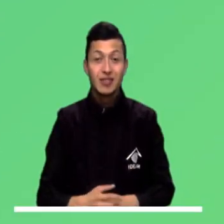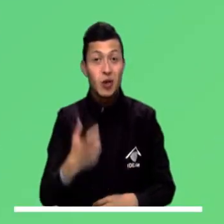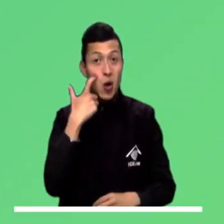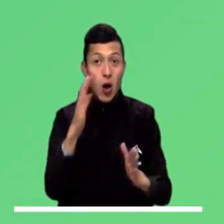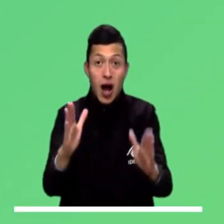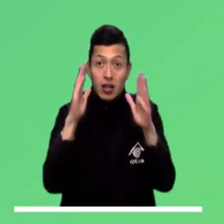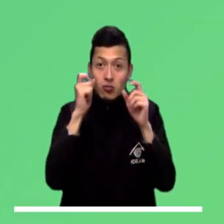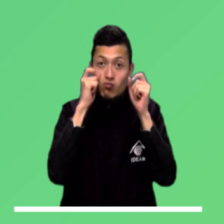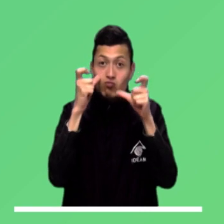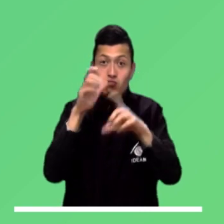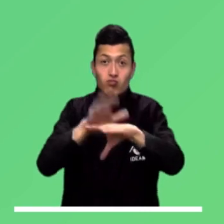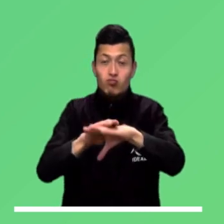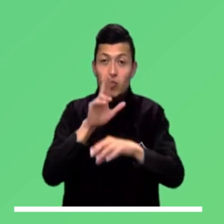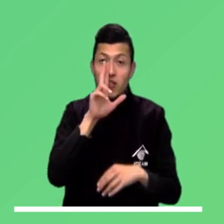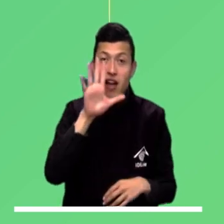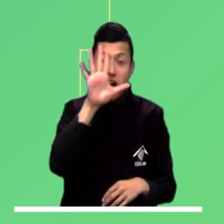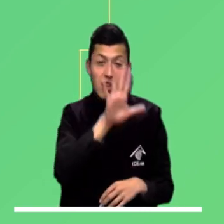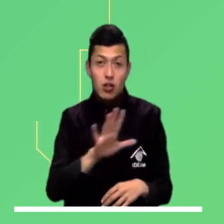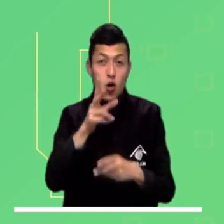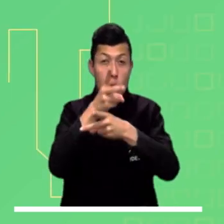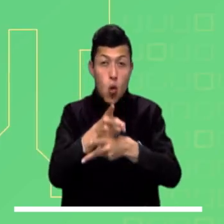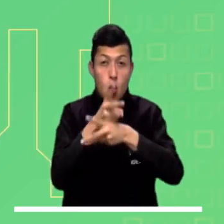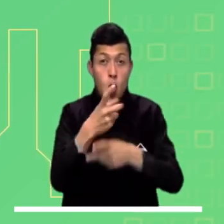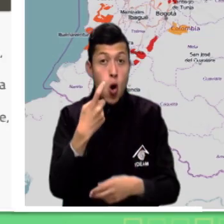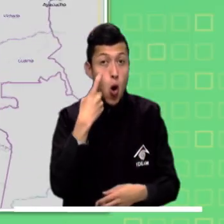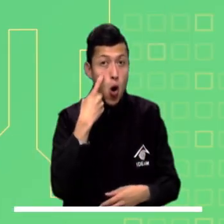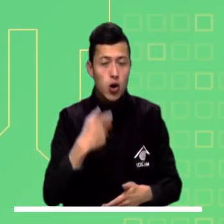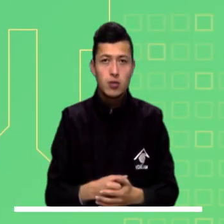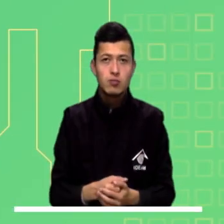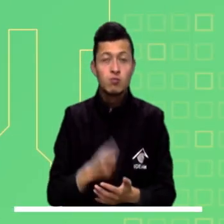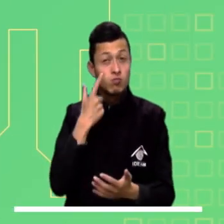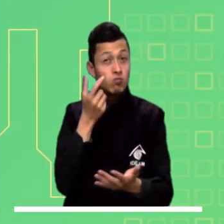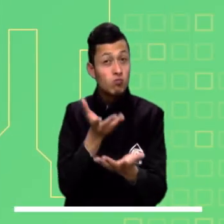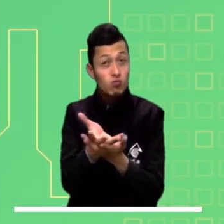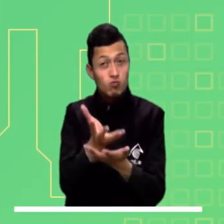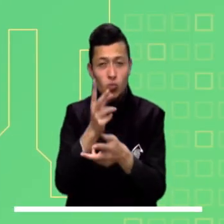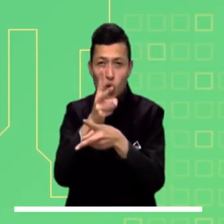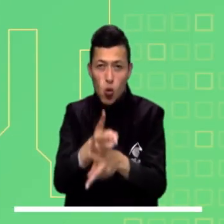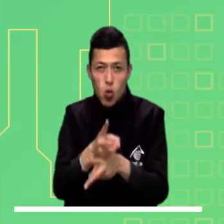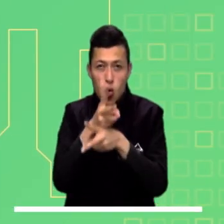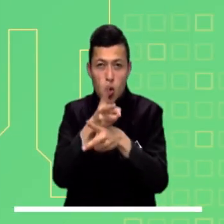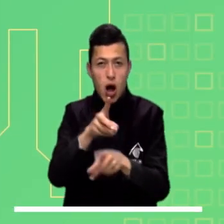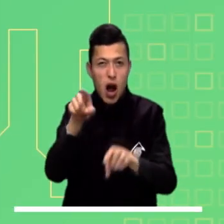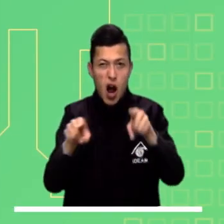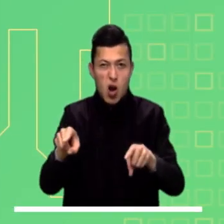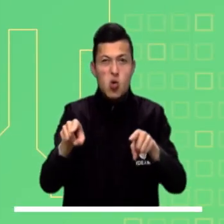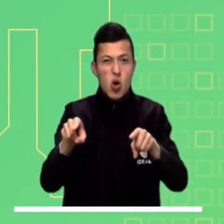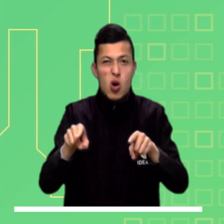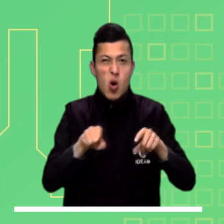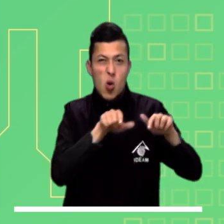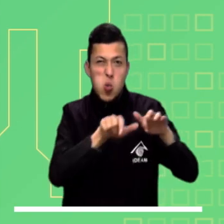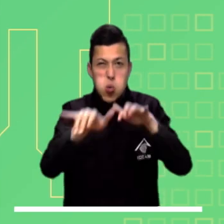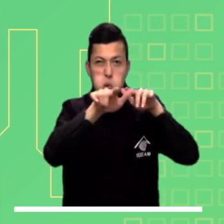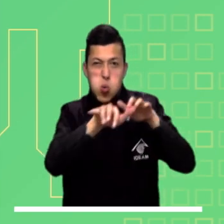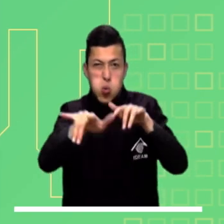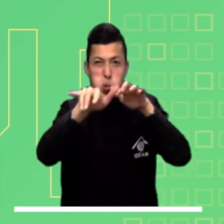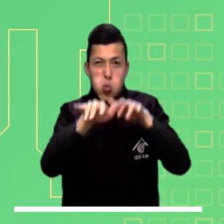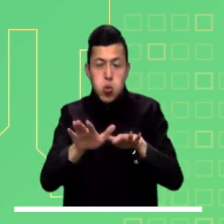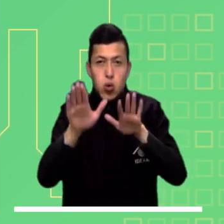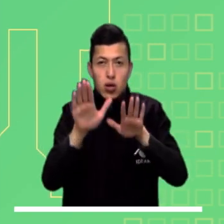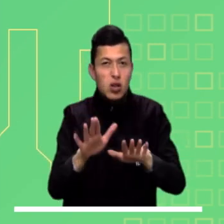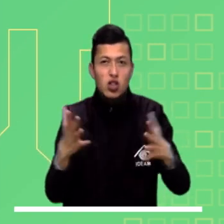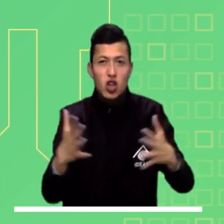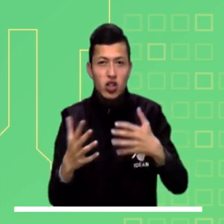Ahora, mucha atención a las principales alertas para hoy a nivel nacional. Se recomienda máxima precaución ante posibles